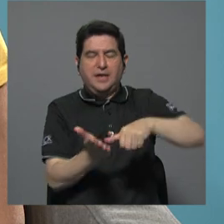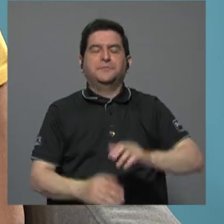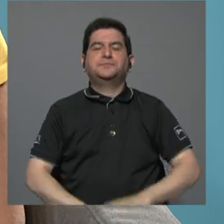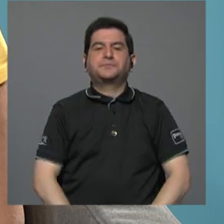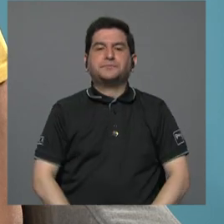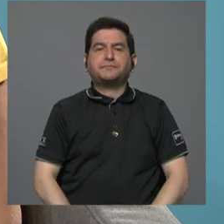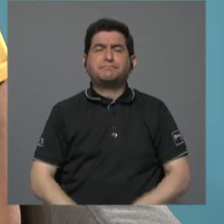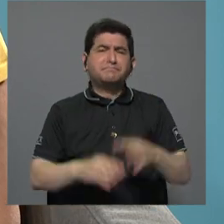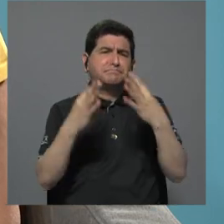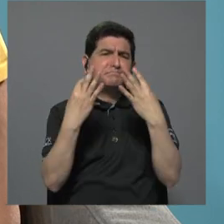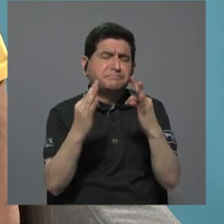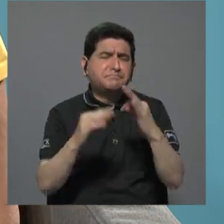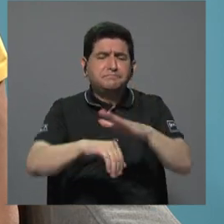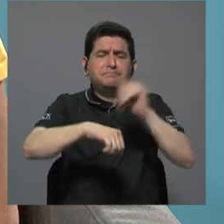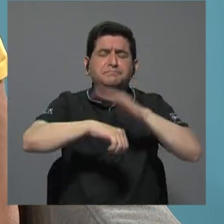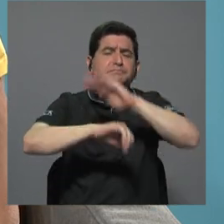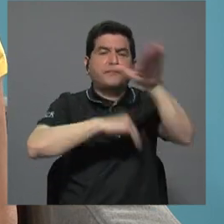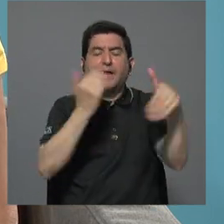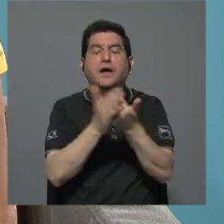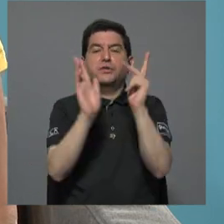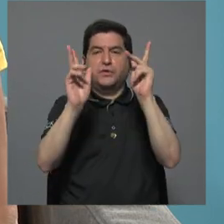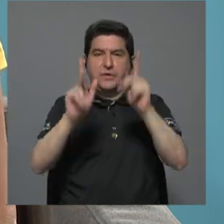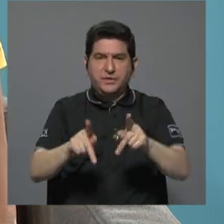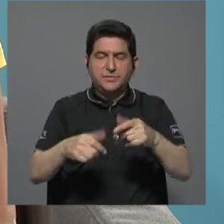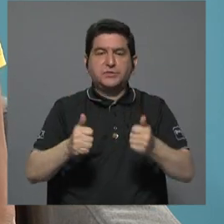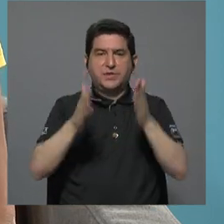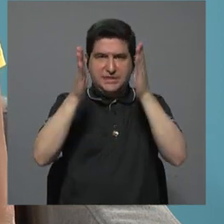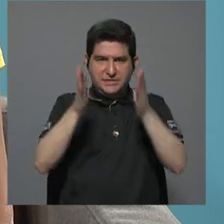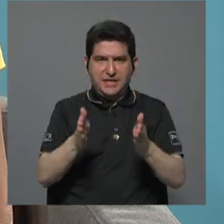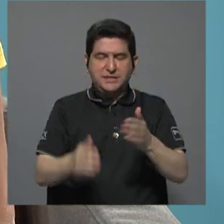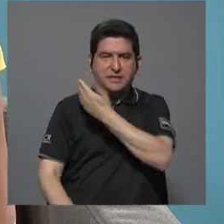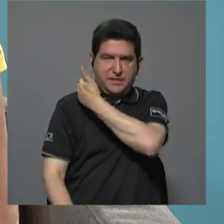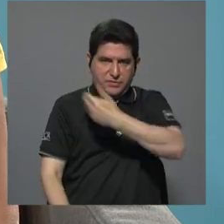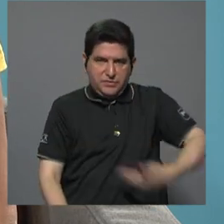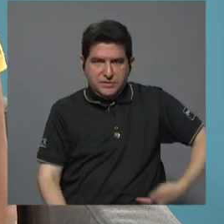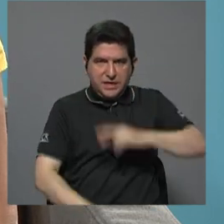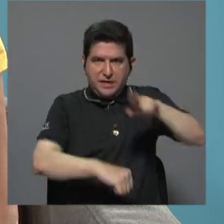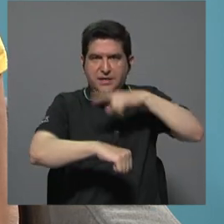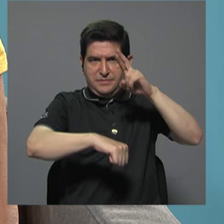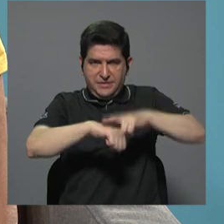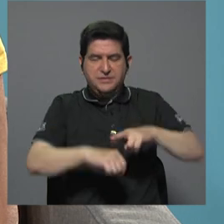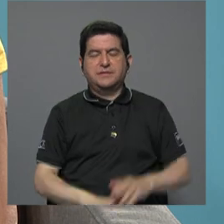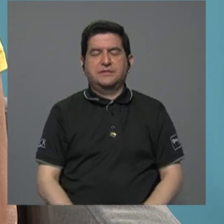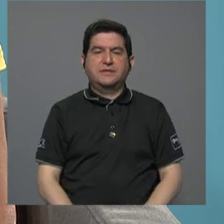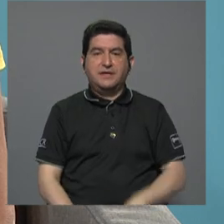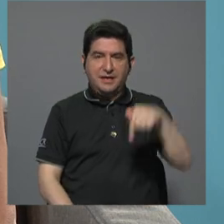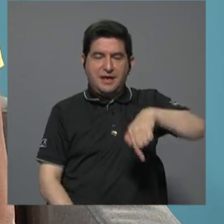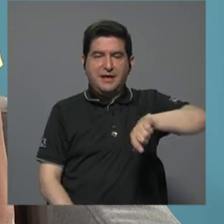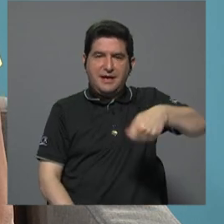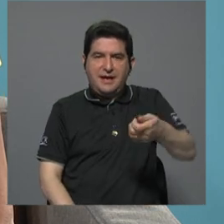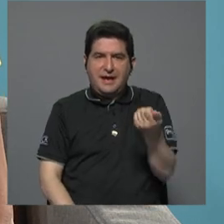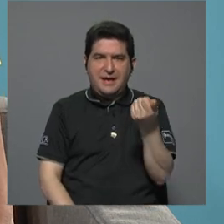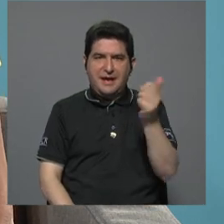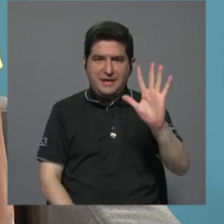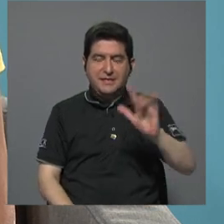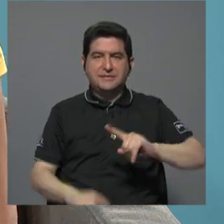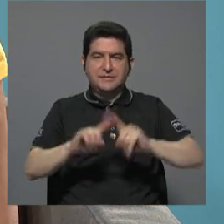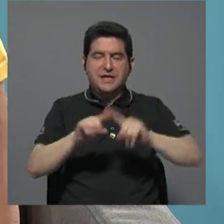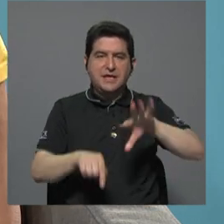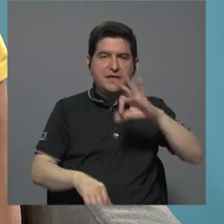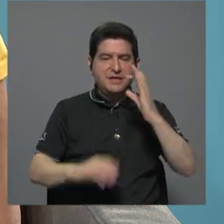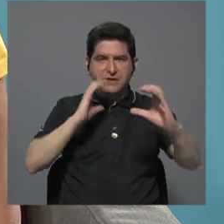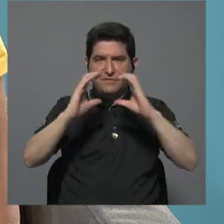que pretende convocar a todos y todas las aspirantes a la presidencia de la república, aquí en Canal 15 y todos los medios de